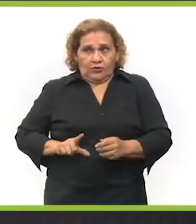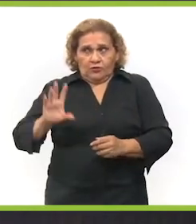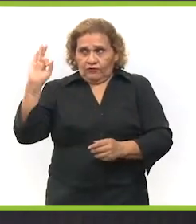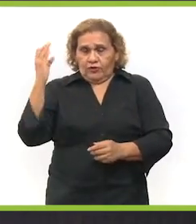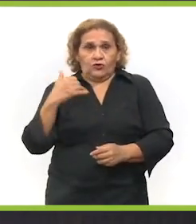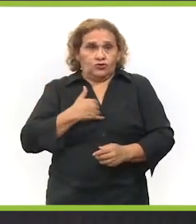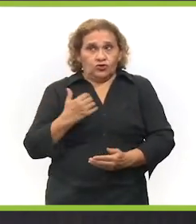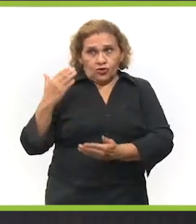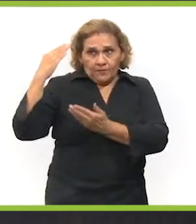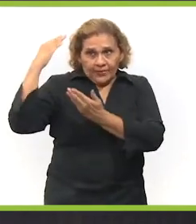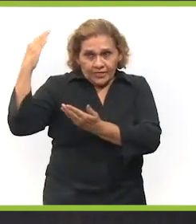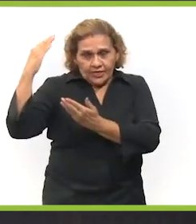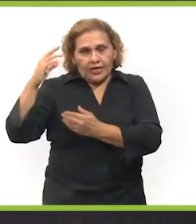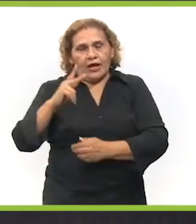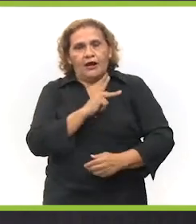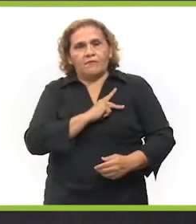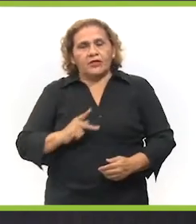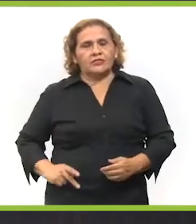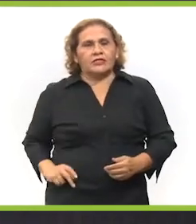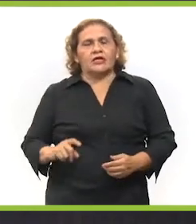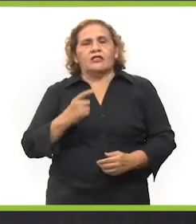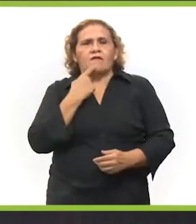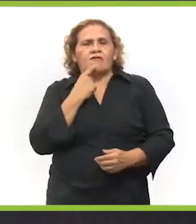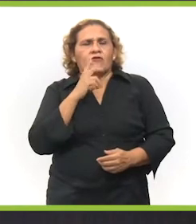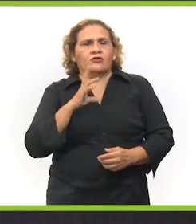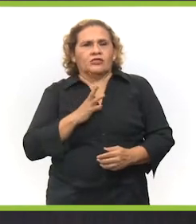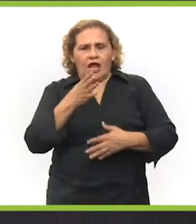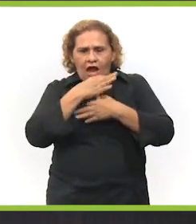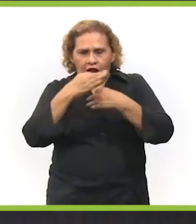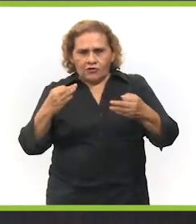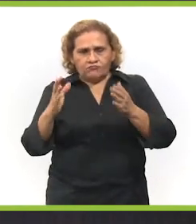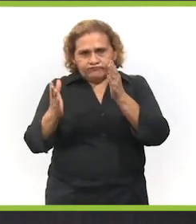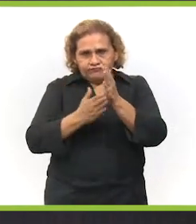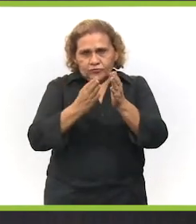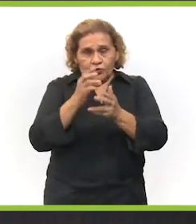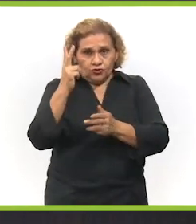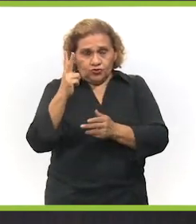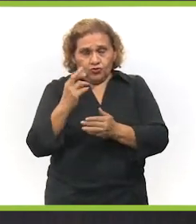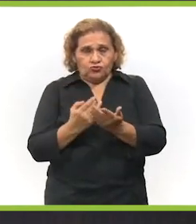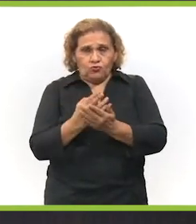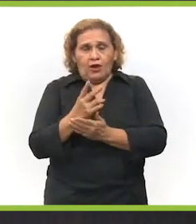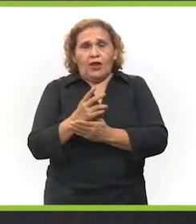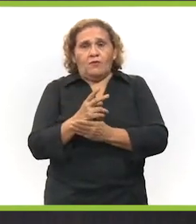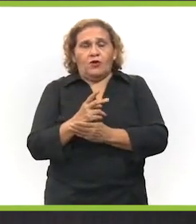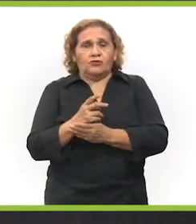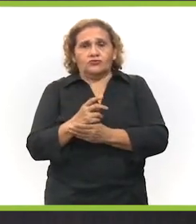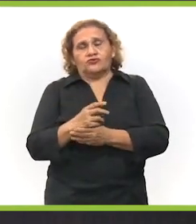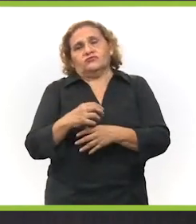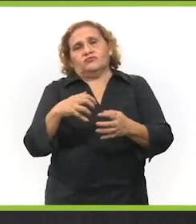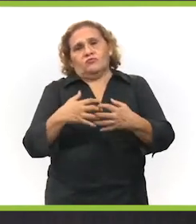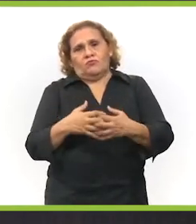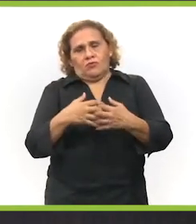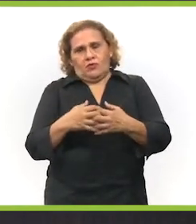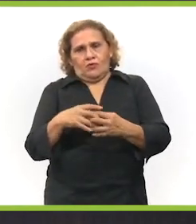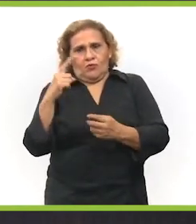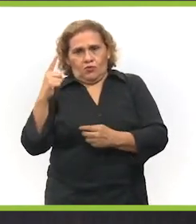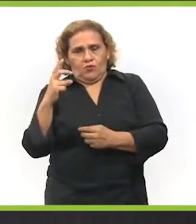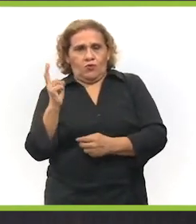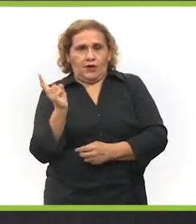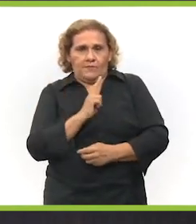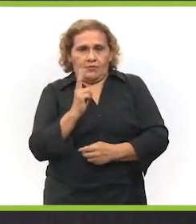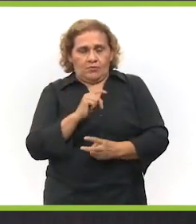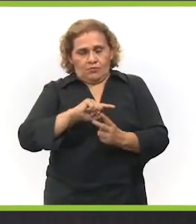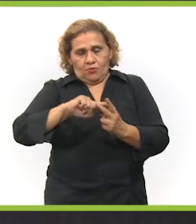hicimos ante el gobierno federal, yo personalmente se lo solicité al presidente Andrés Manuel López Obrador, se han anunciado la construcción de dos nuevas plantas de ciclo